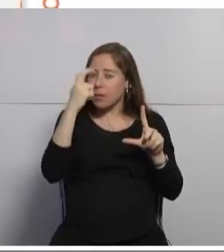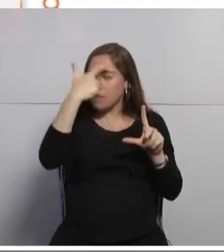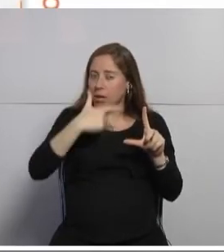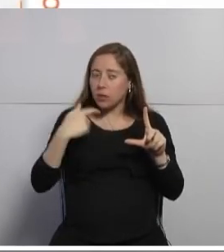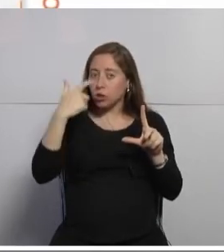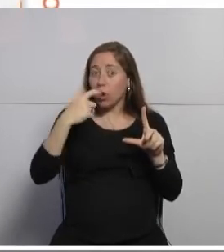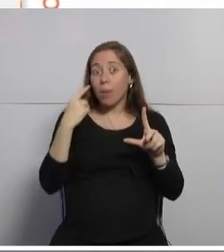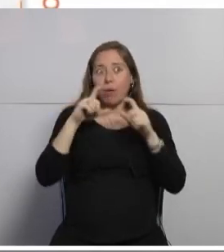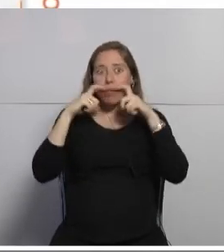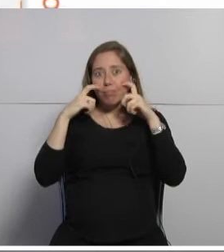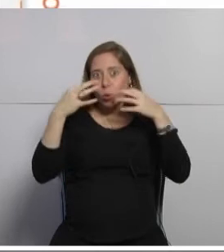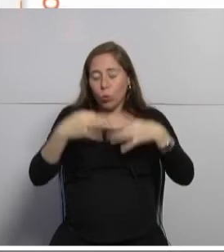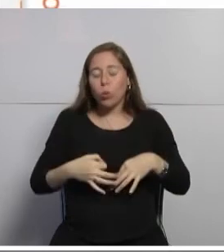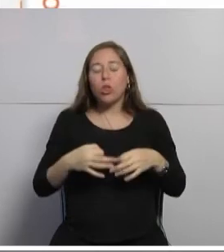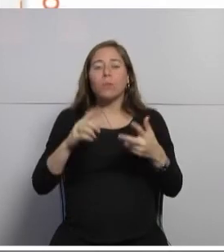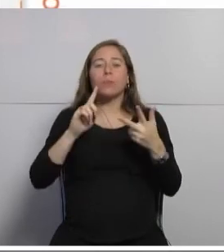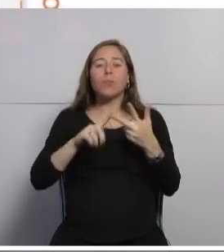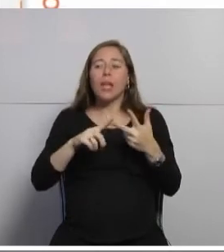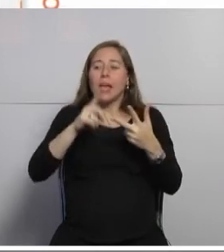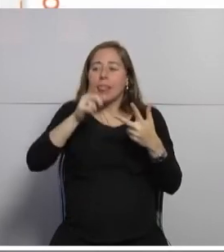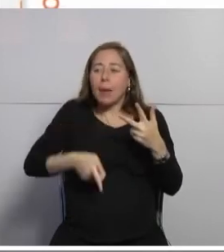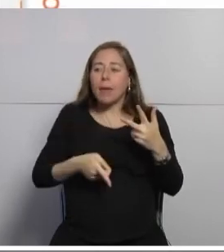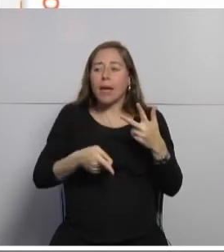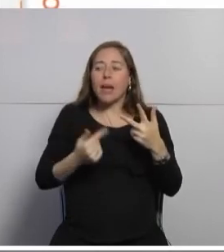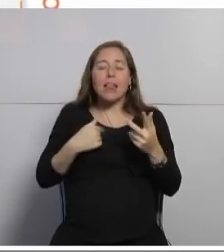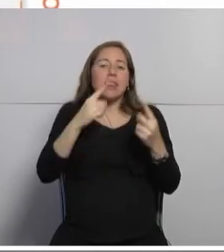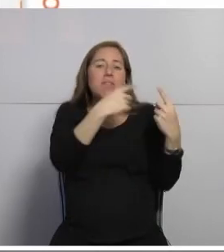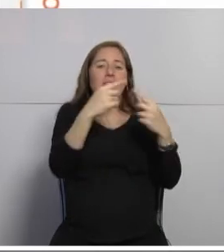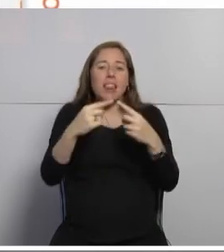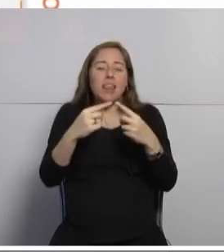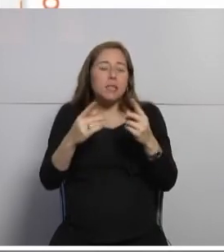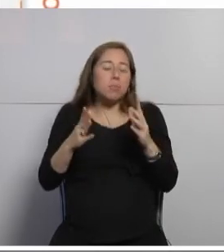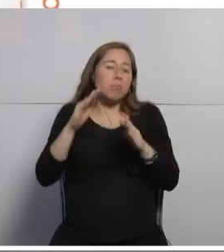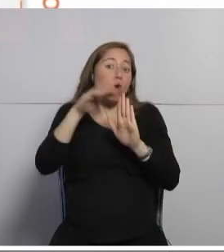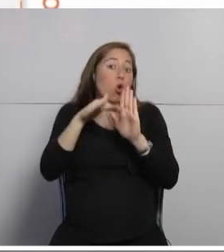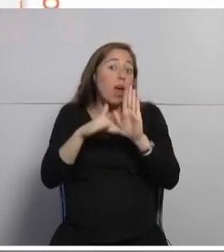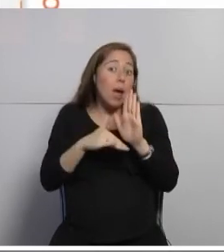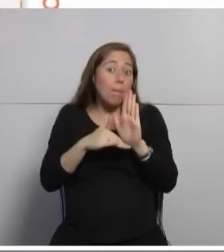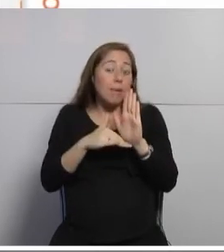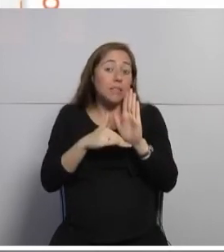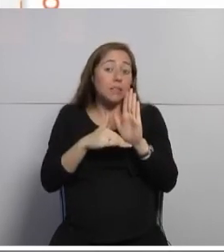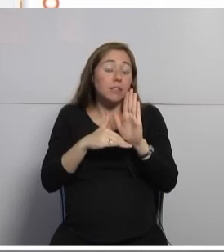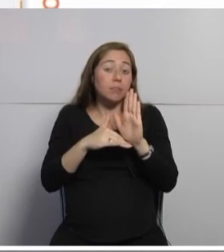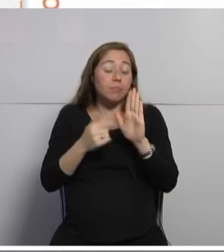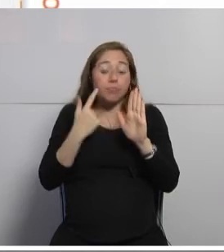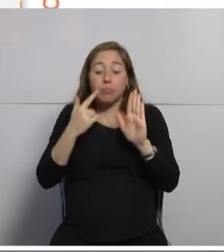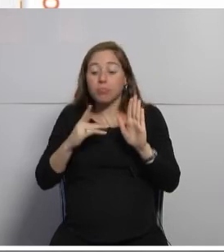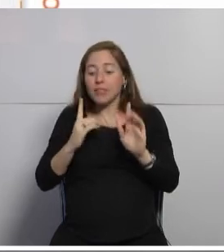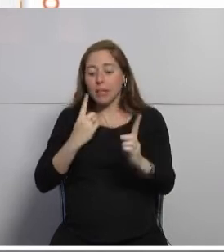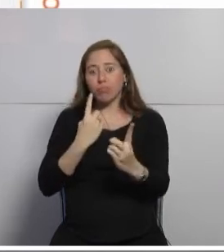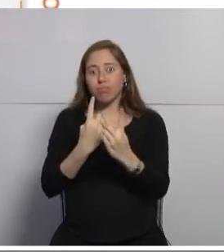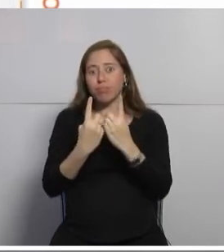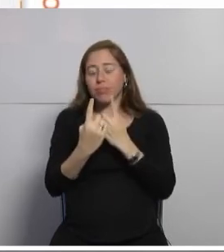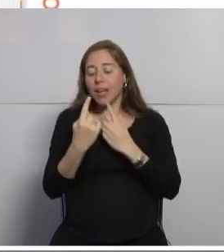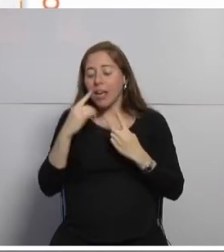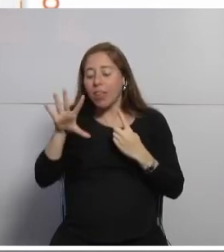beacons o pequeños dispositivos bluetooth digamos que cuando uno pasa cerca detecta su presencia y